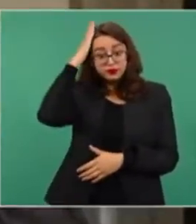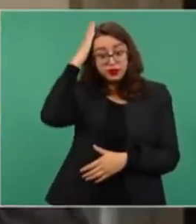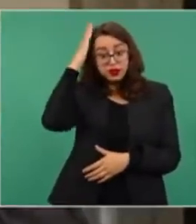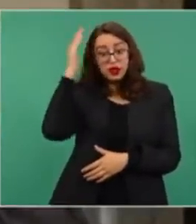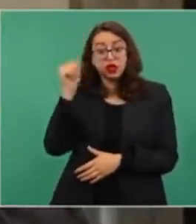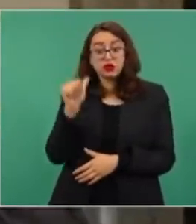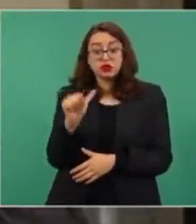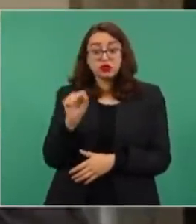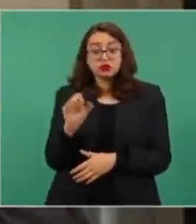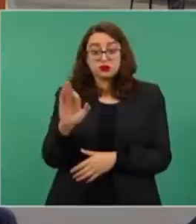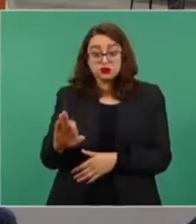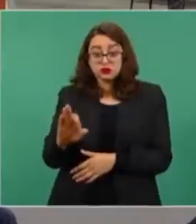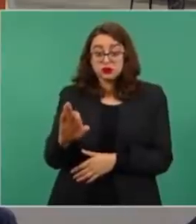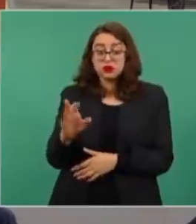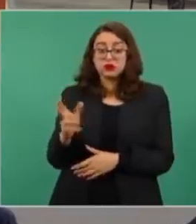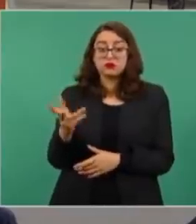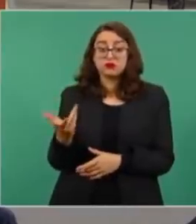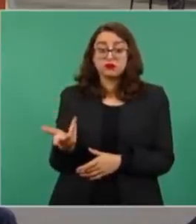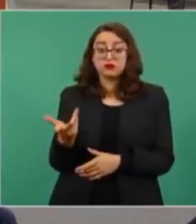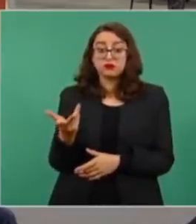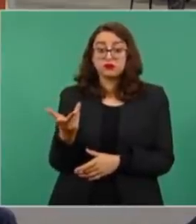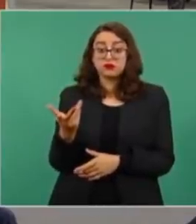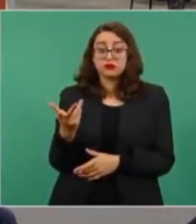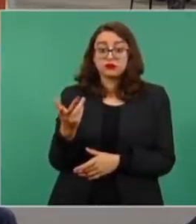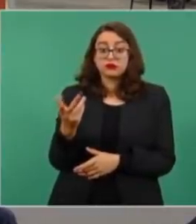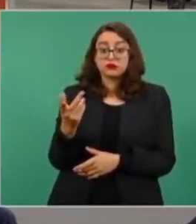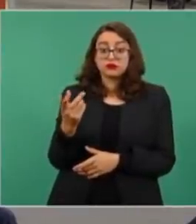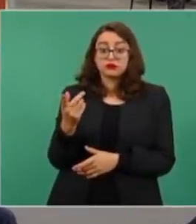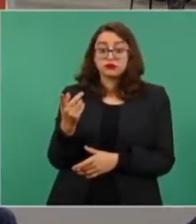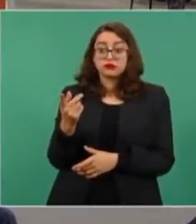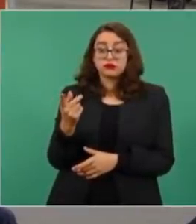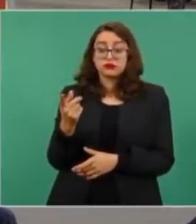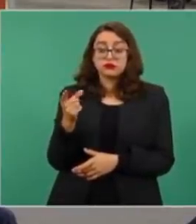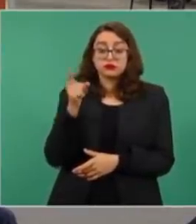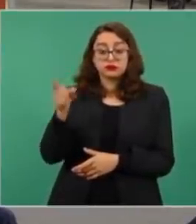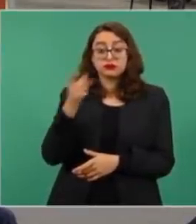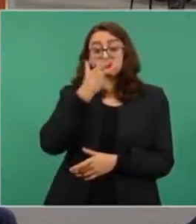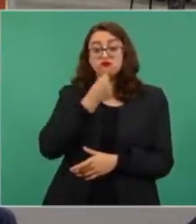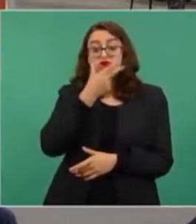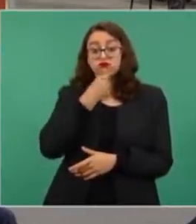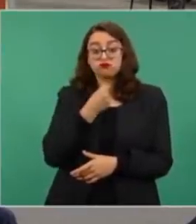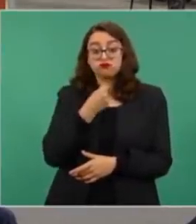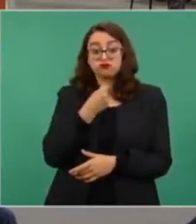organismo es la Auditoría Superior de la Nación,